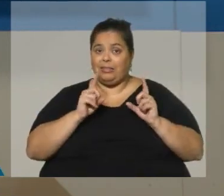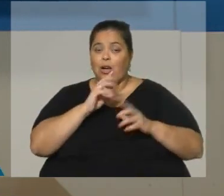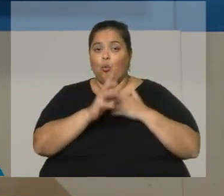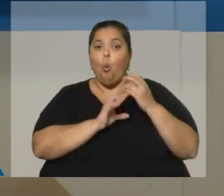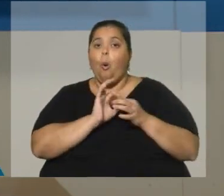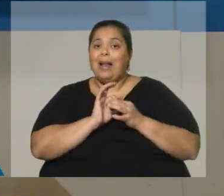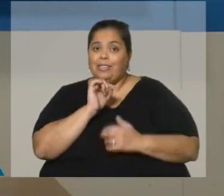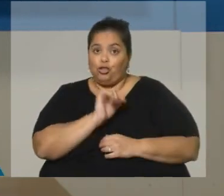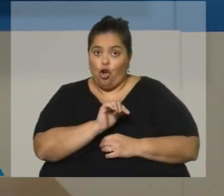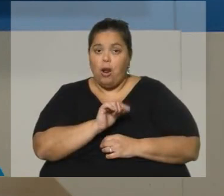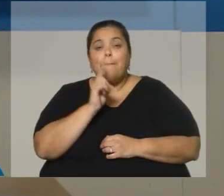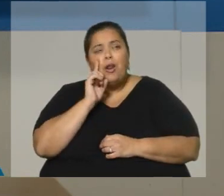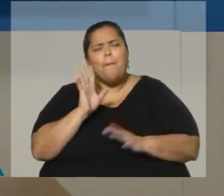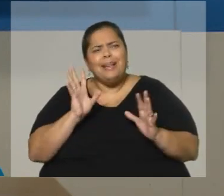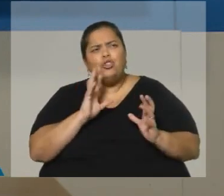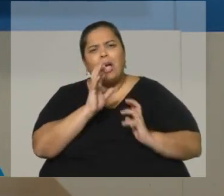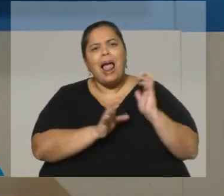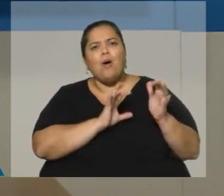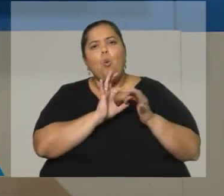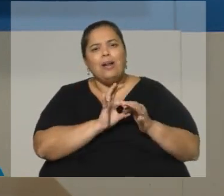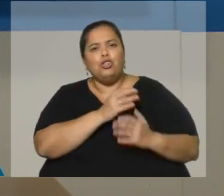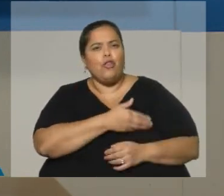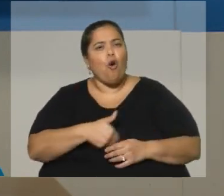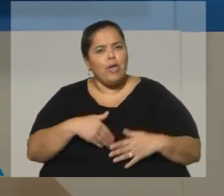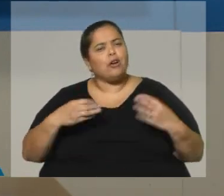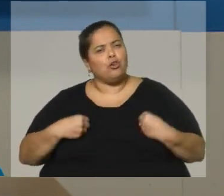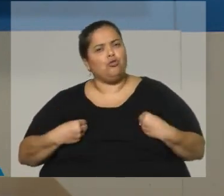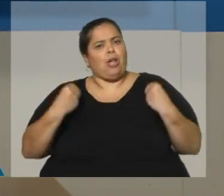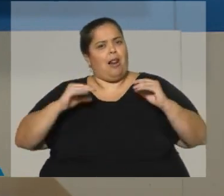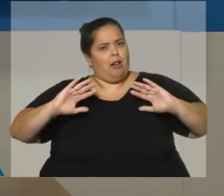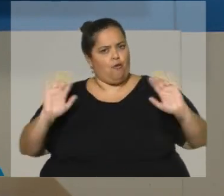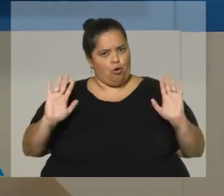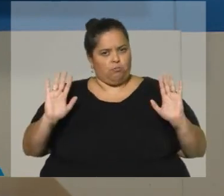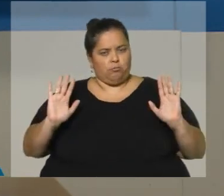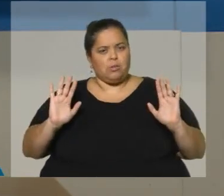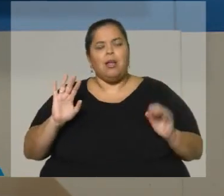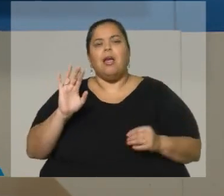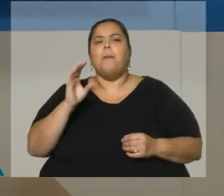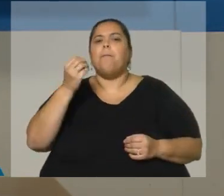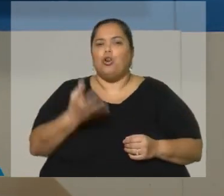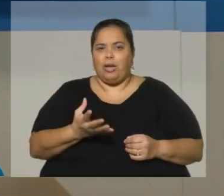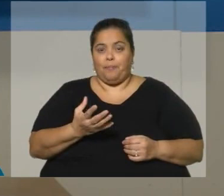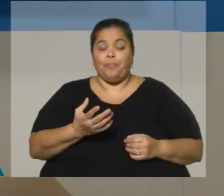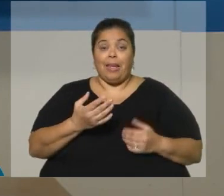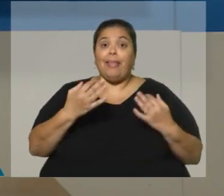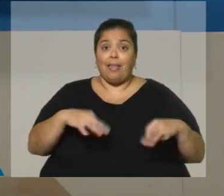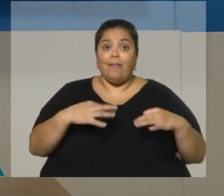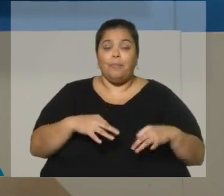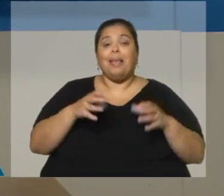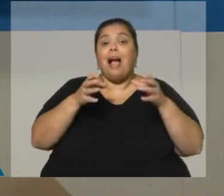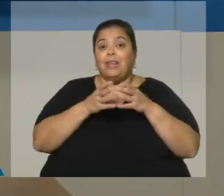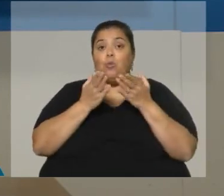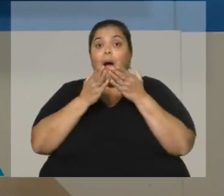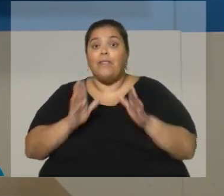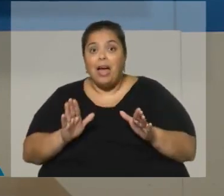yo creo que la salvó. La salvó porque, por lo obvio, no es nada menor que el Cabildo abierto, a pesar de todo,